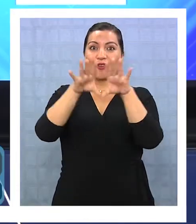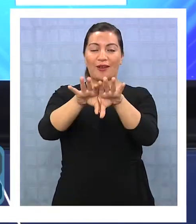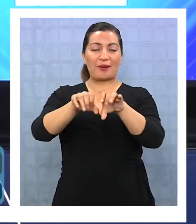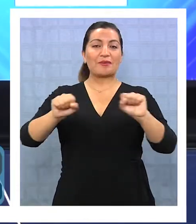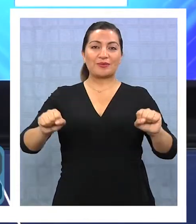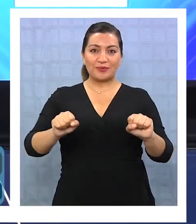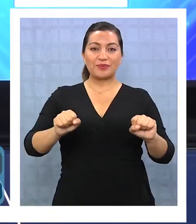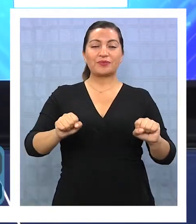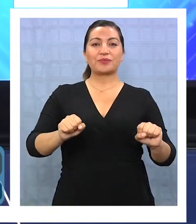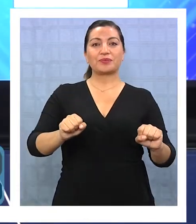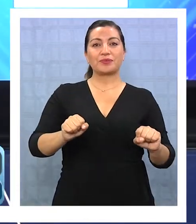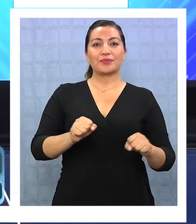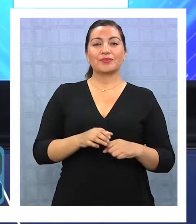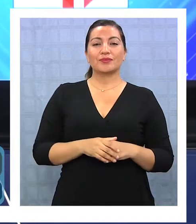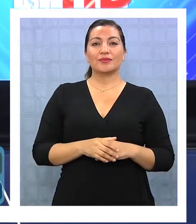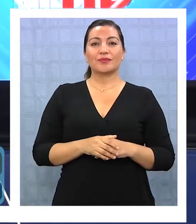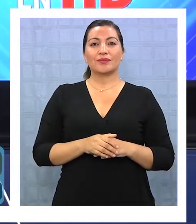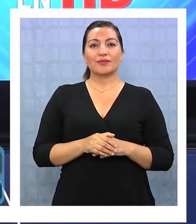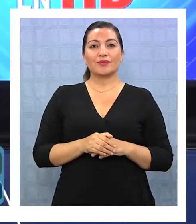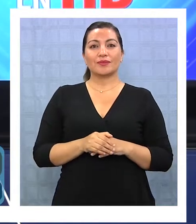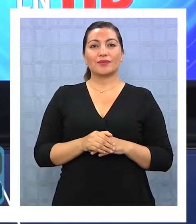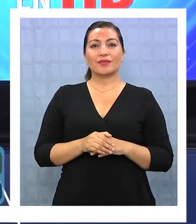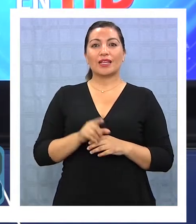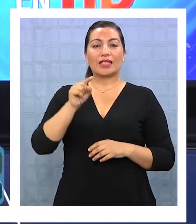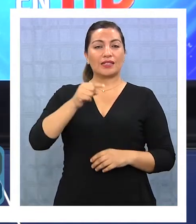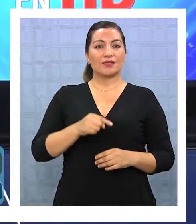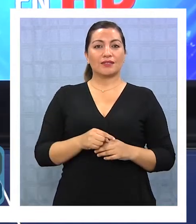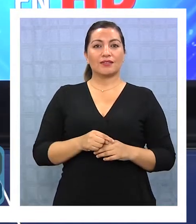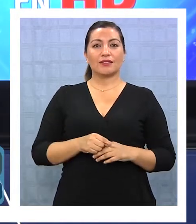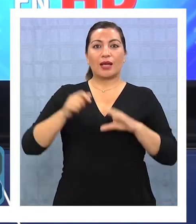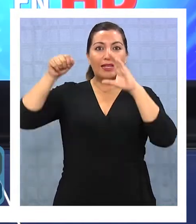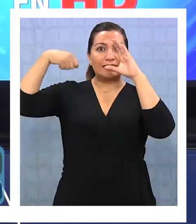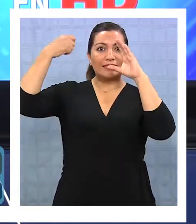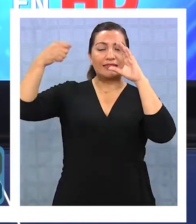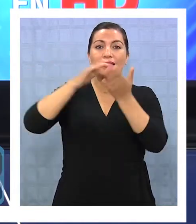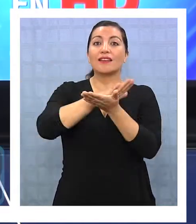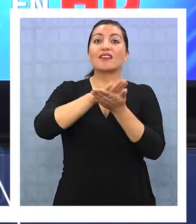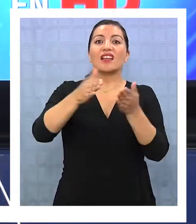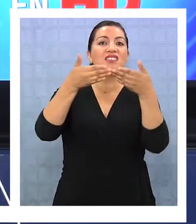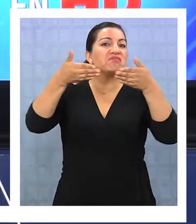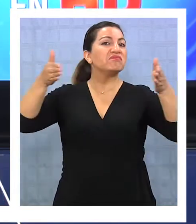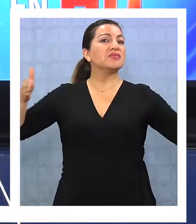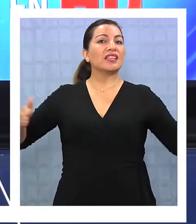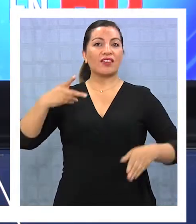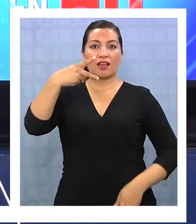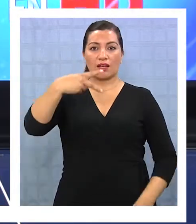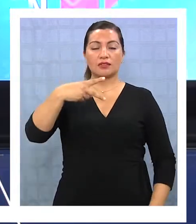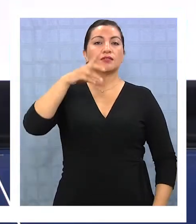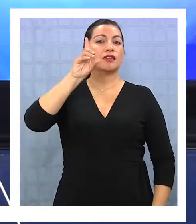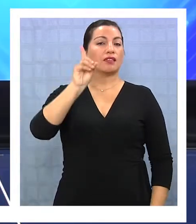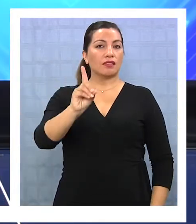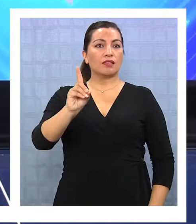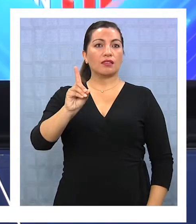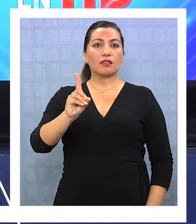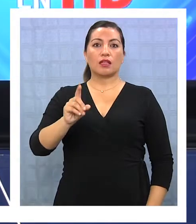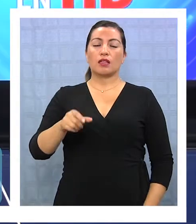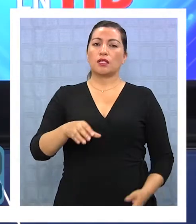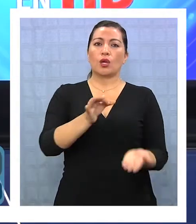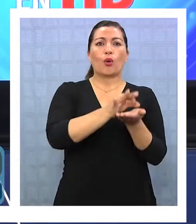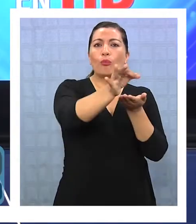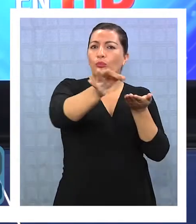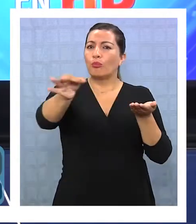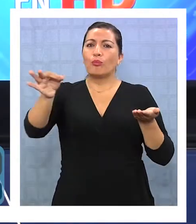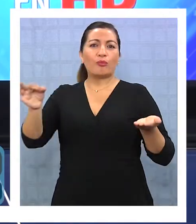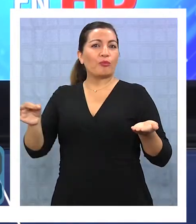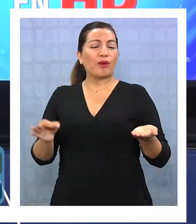este convenio. La verdad que llegar en señal gratis, en señal abierta y en HD a más de una